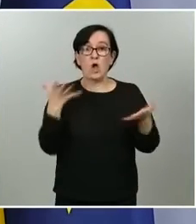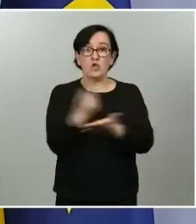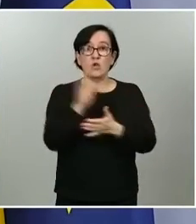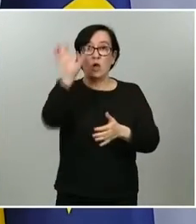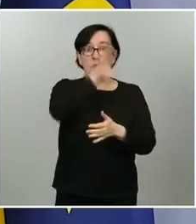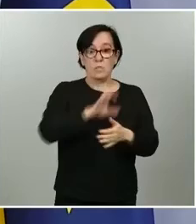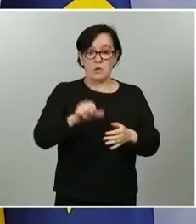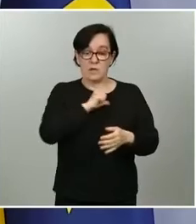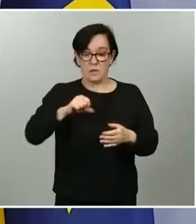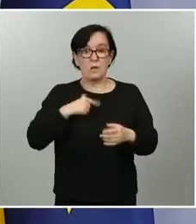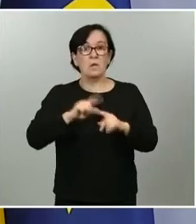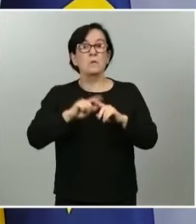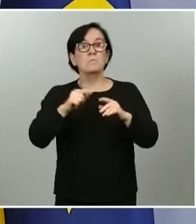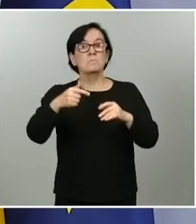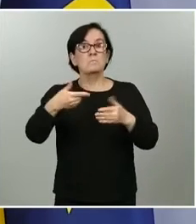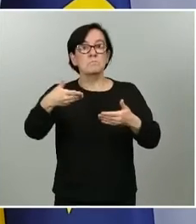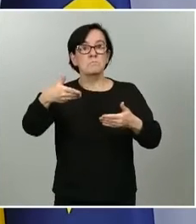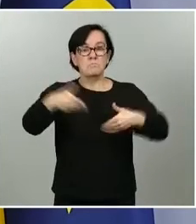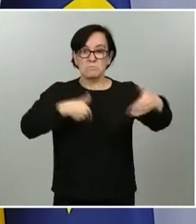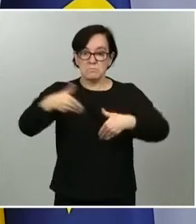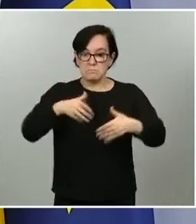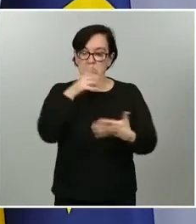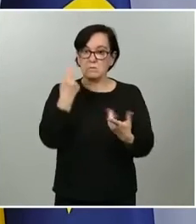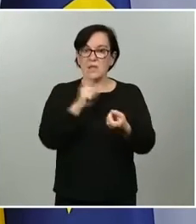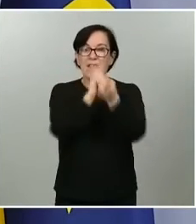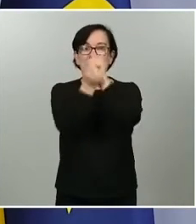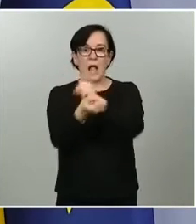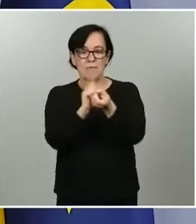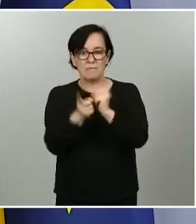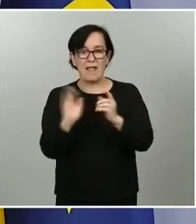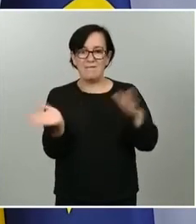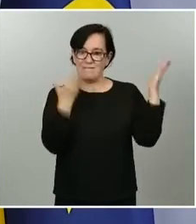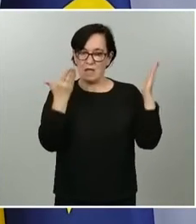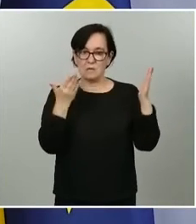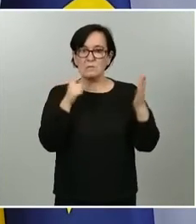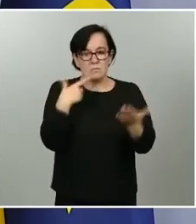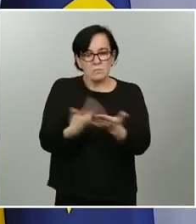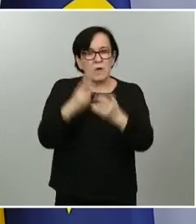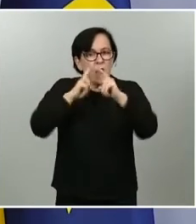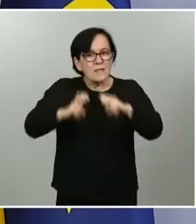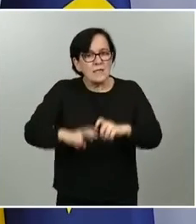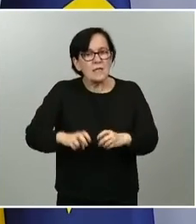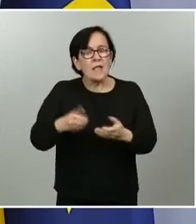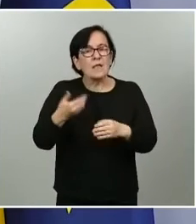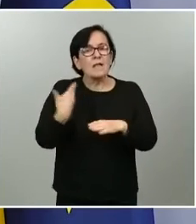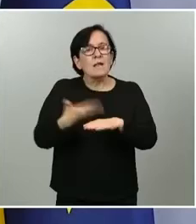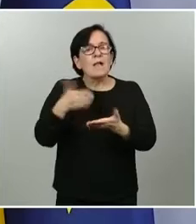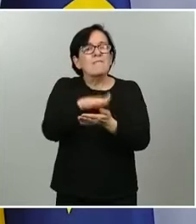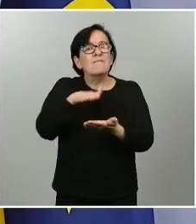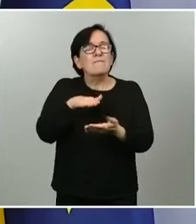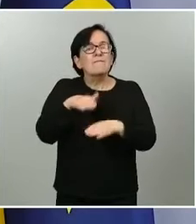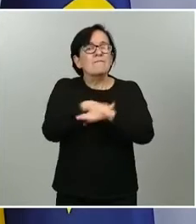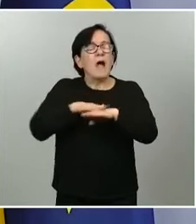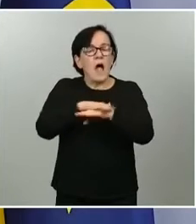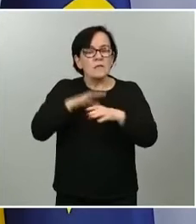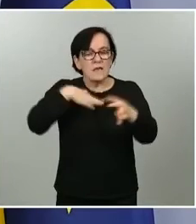peticiones por parte de las comunidades autónomas de variación de la fase en que están las analizaremos en base a los nuevos datos con el mismo detenimiento que hemos